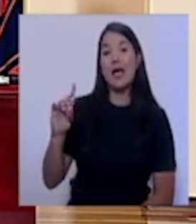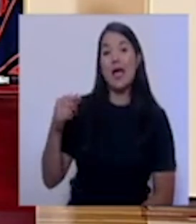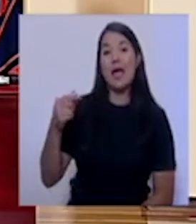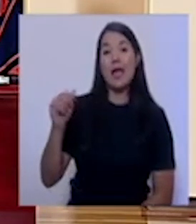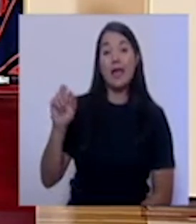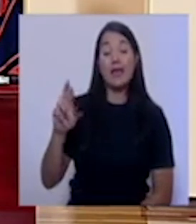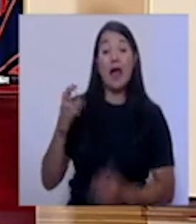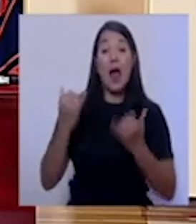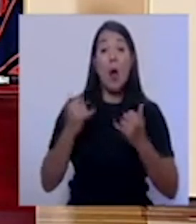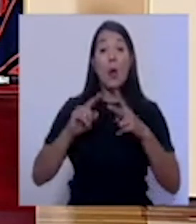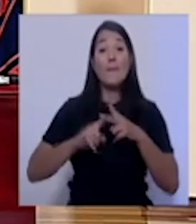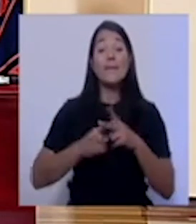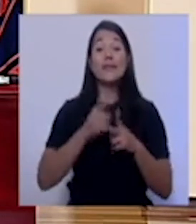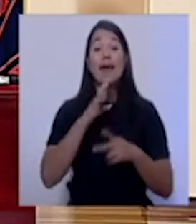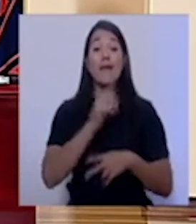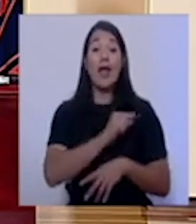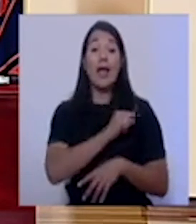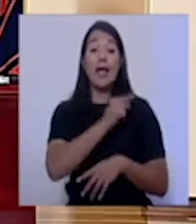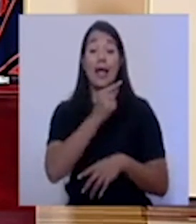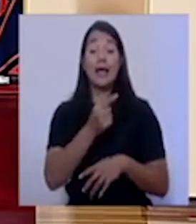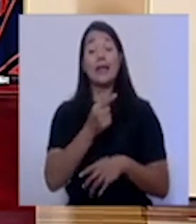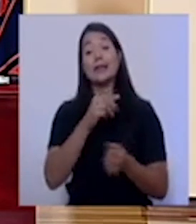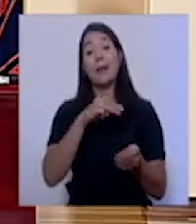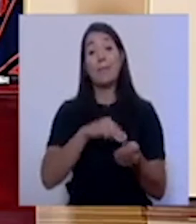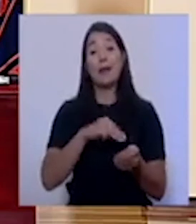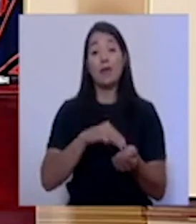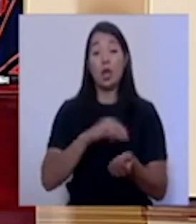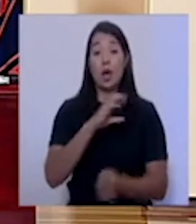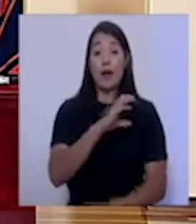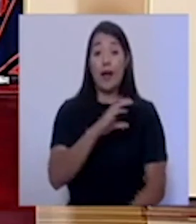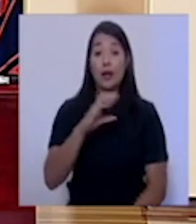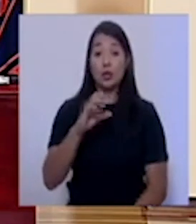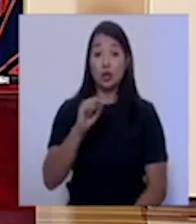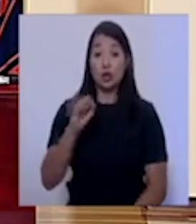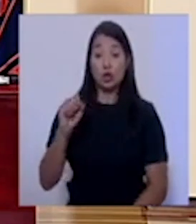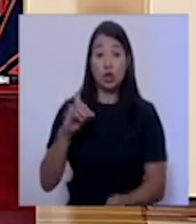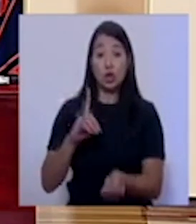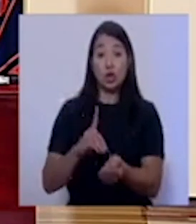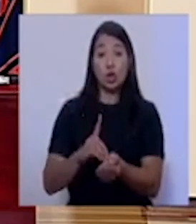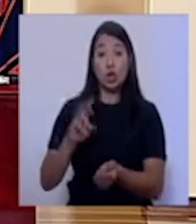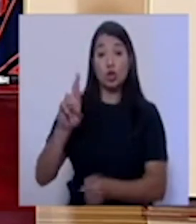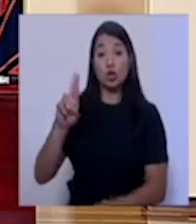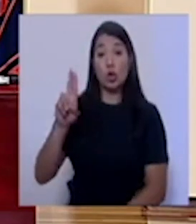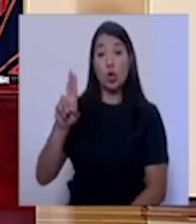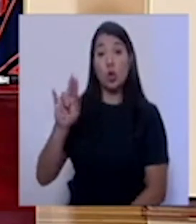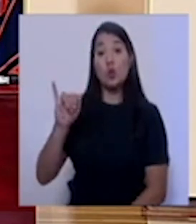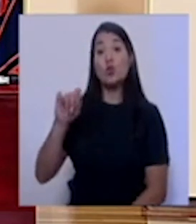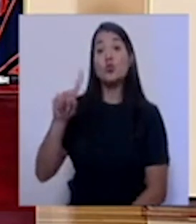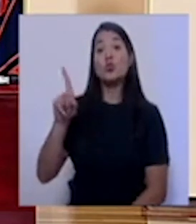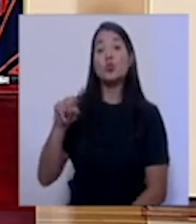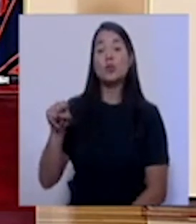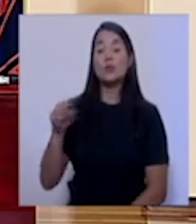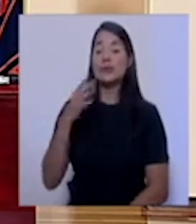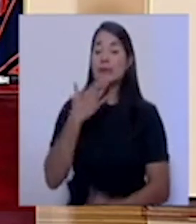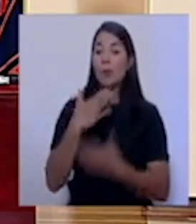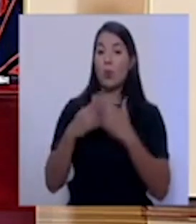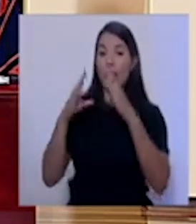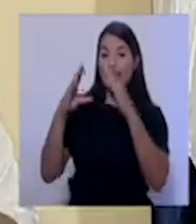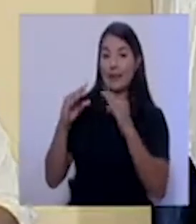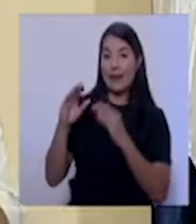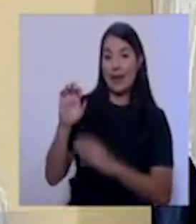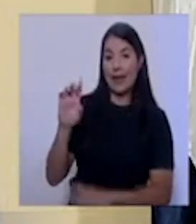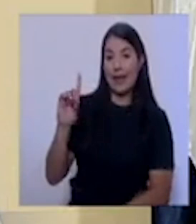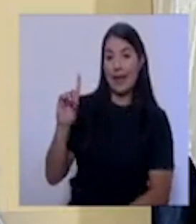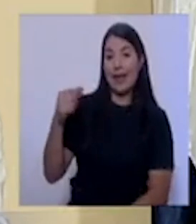Escuchamos al gerente médico de la Caja Costarricense de Seguro Social, el doctor Mario Ruiz. Bueno, buenas tardes, don Edgar.